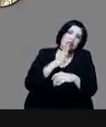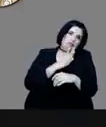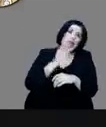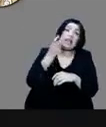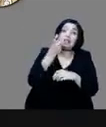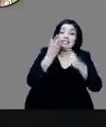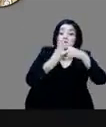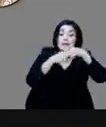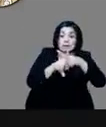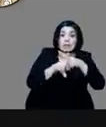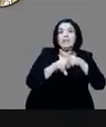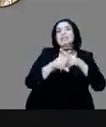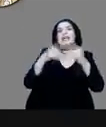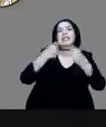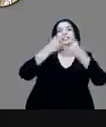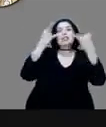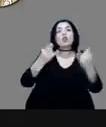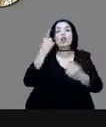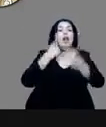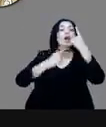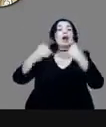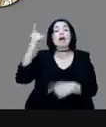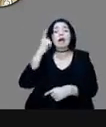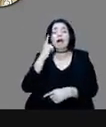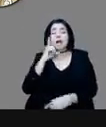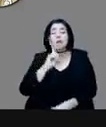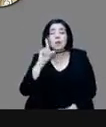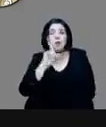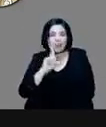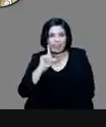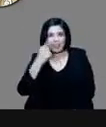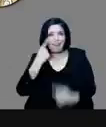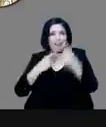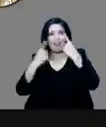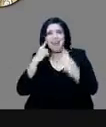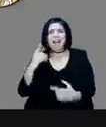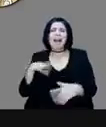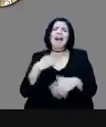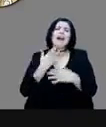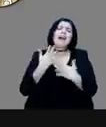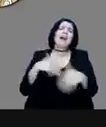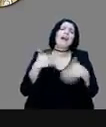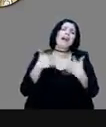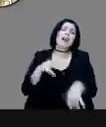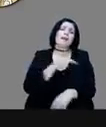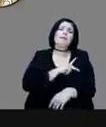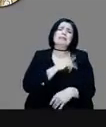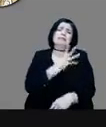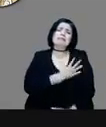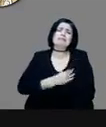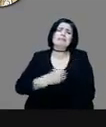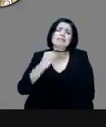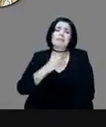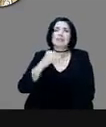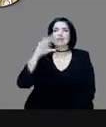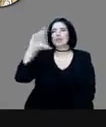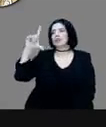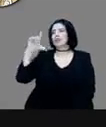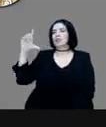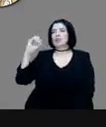Llorona, de una mujer también que aparecía en las noches y gritaba y mis hijos, pero todos estos presagios eran negativos,